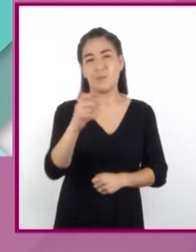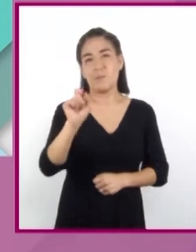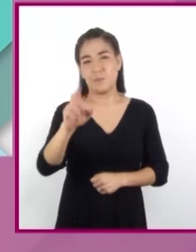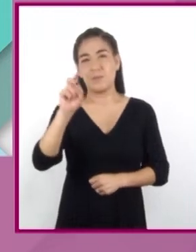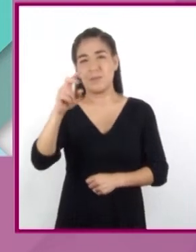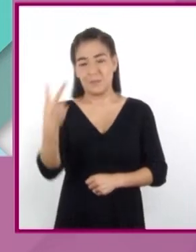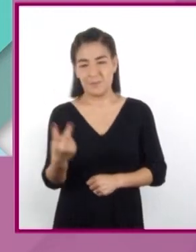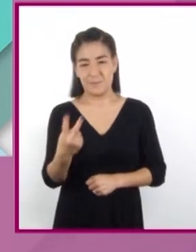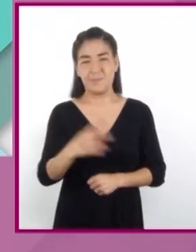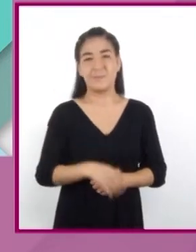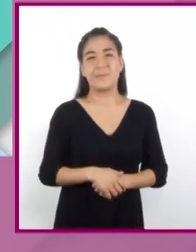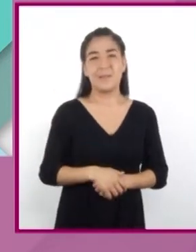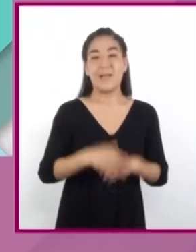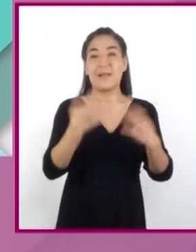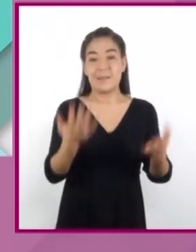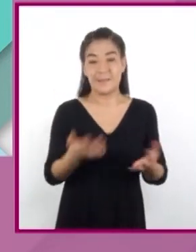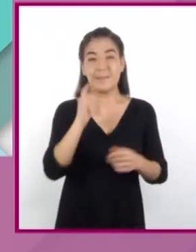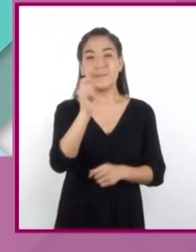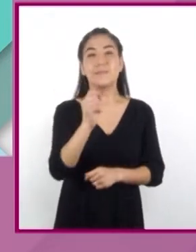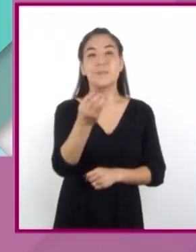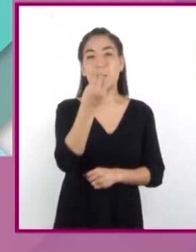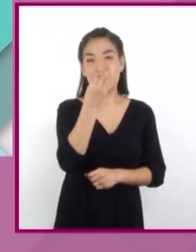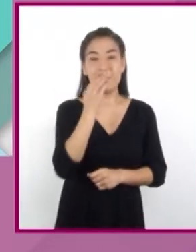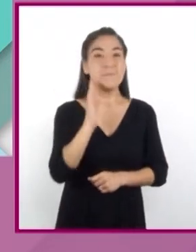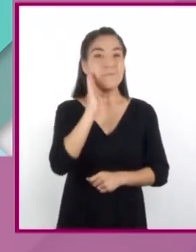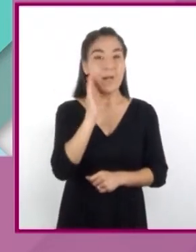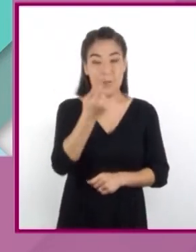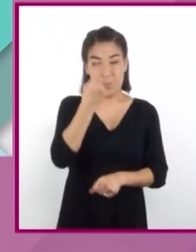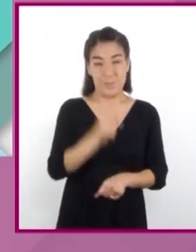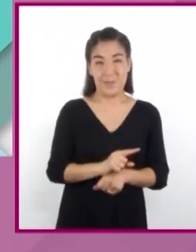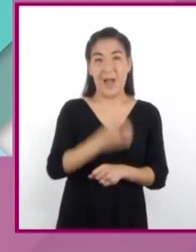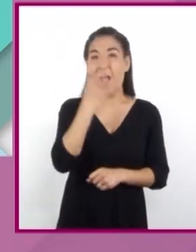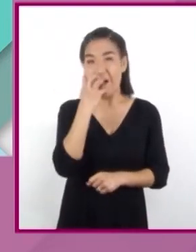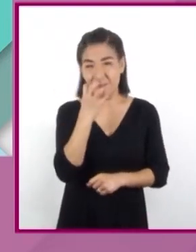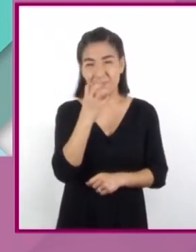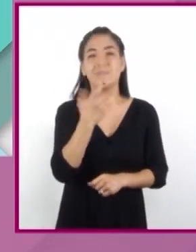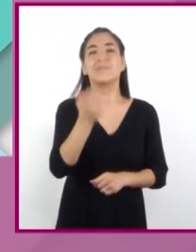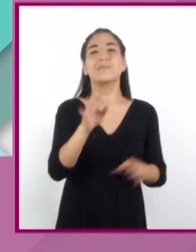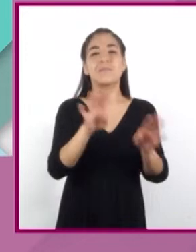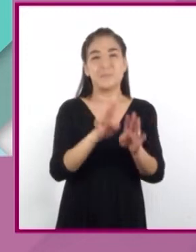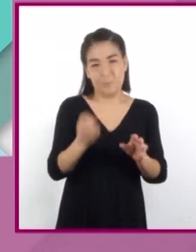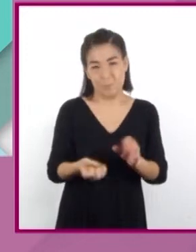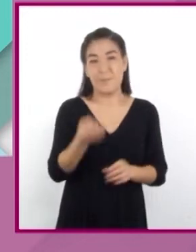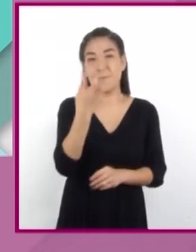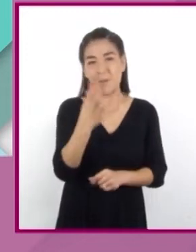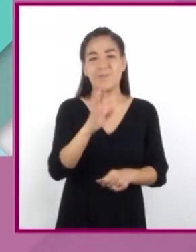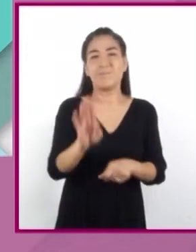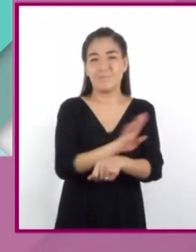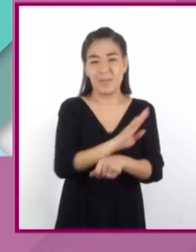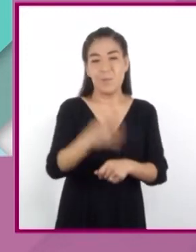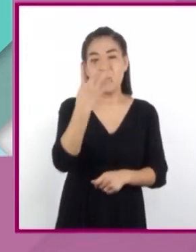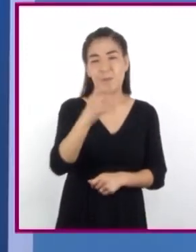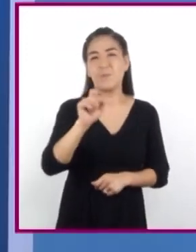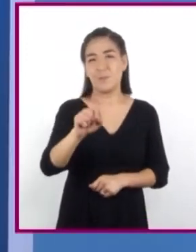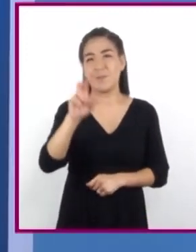Por lo tanto, al comer una manzana al día, aporta aproximadamente 4.32 gramos de fibra. Y